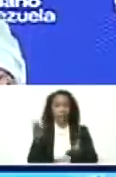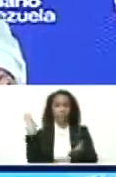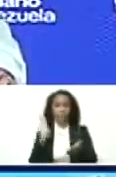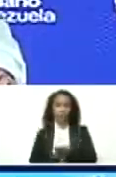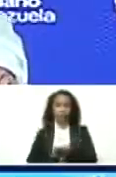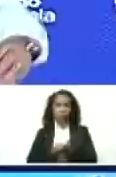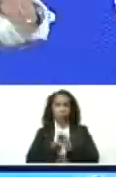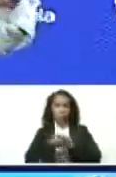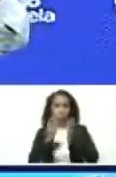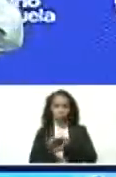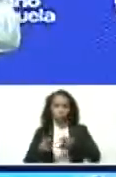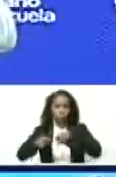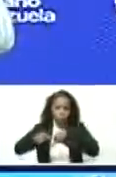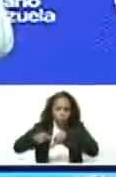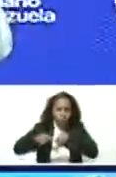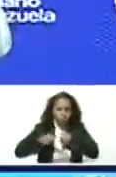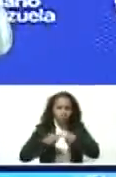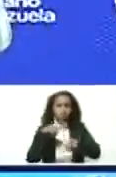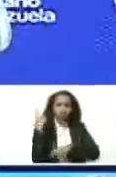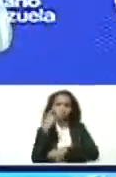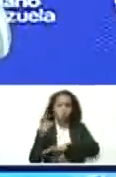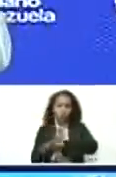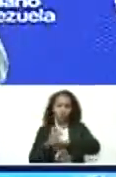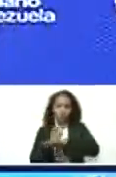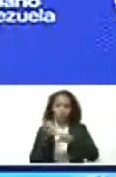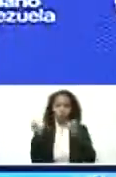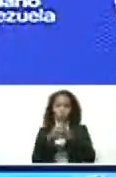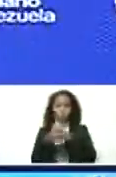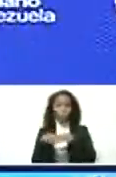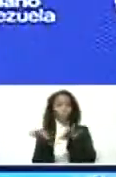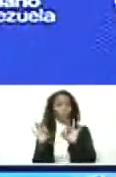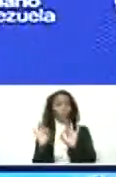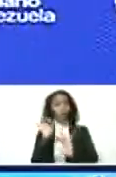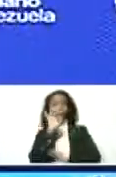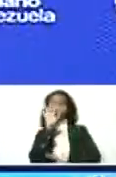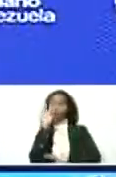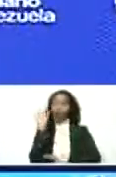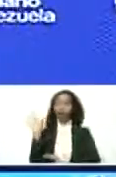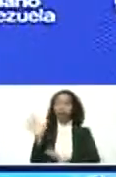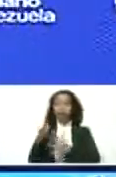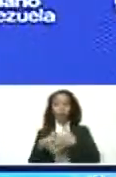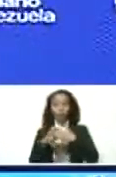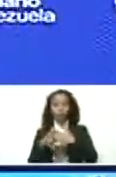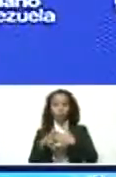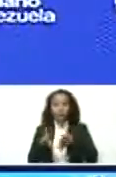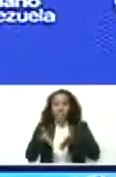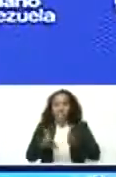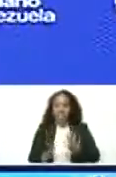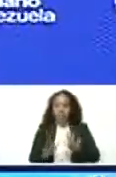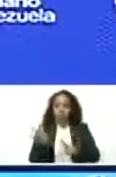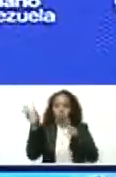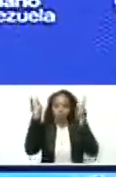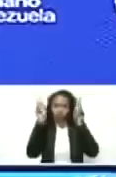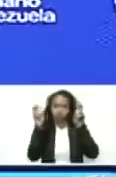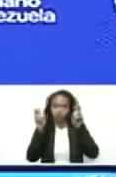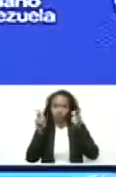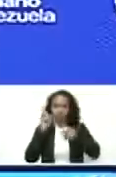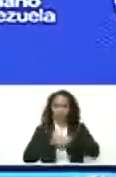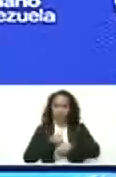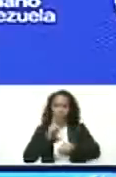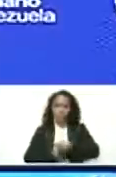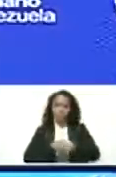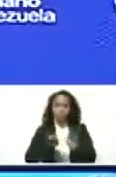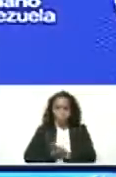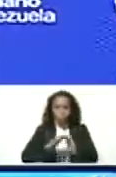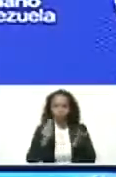unipolar donde sólo gobierne la élite de Estados Unidos, ha nacido una nueva edad geopolítica